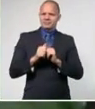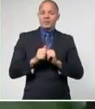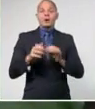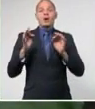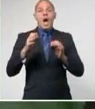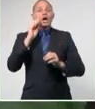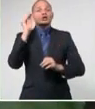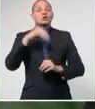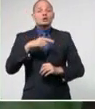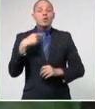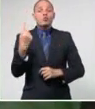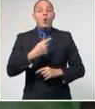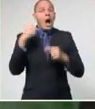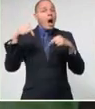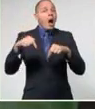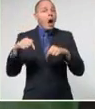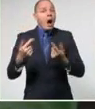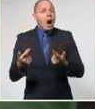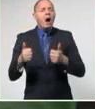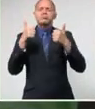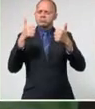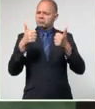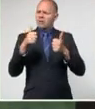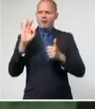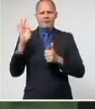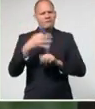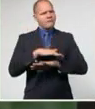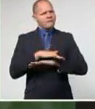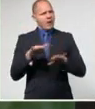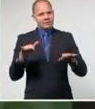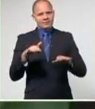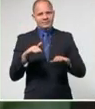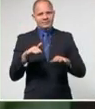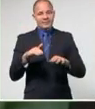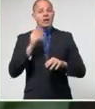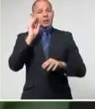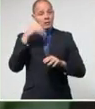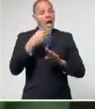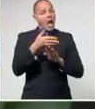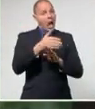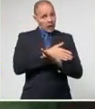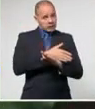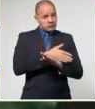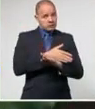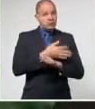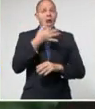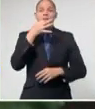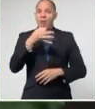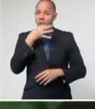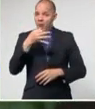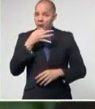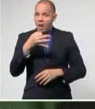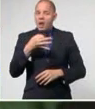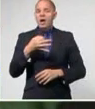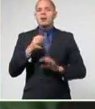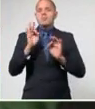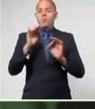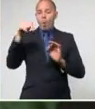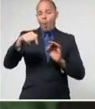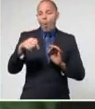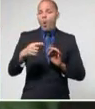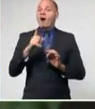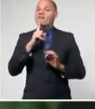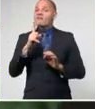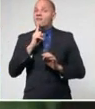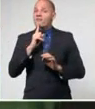Consideramos que tenemos todas las condiciones, como ya fue iniciada en las primeras horas del día de hoy,